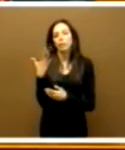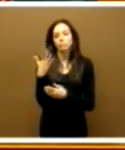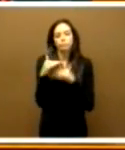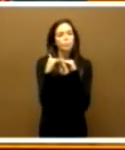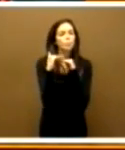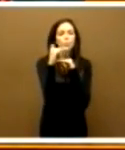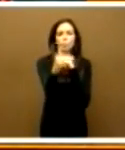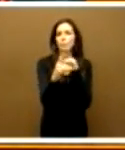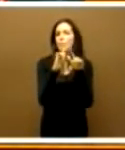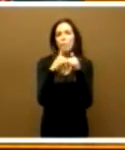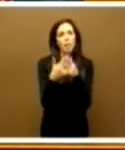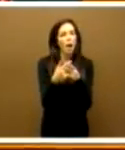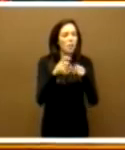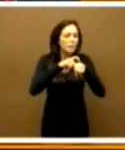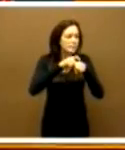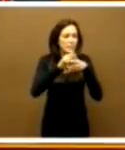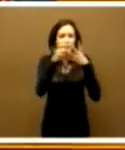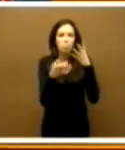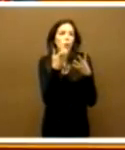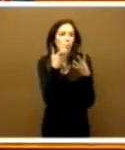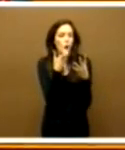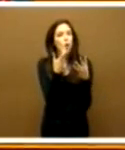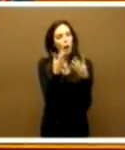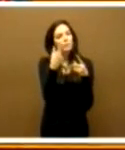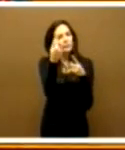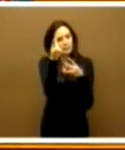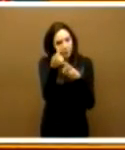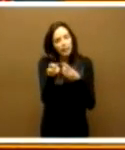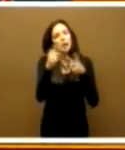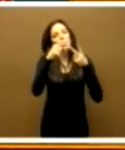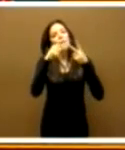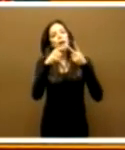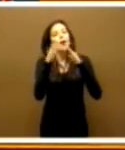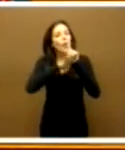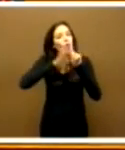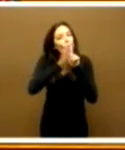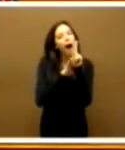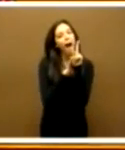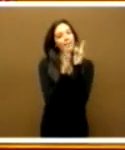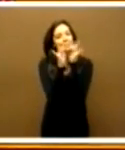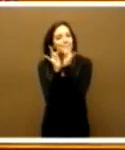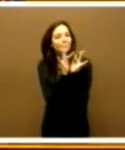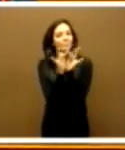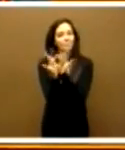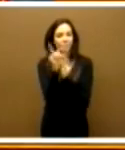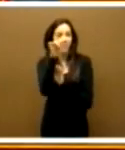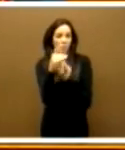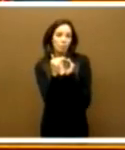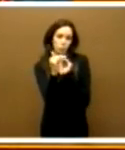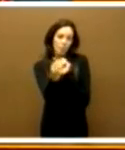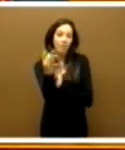tipo, estabilidad material, emocional y afectiva. Y también algo que es tremendamente